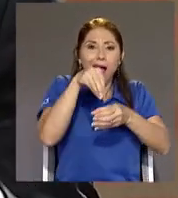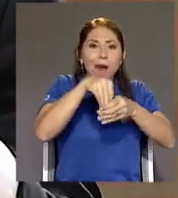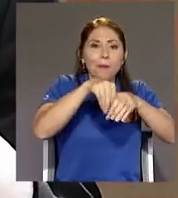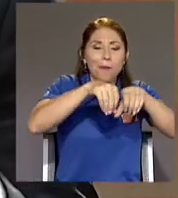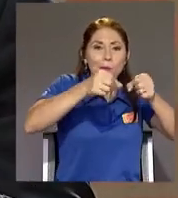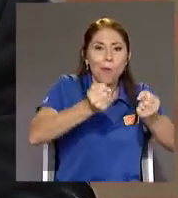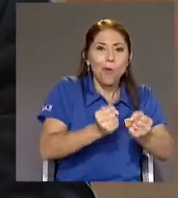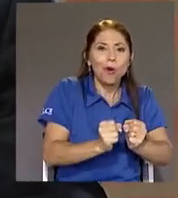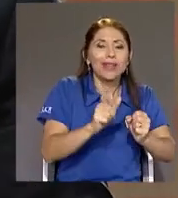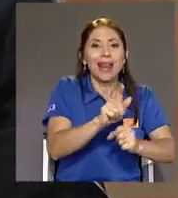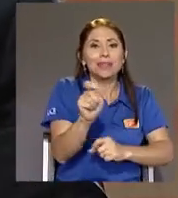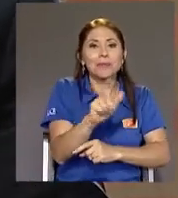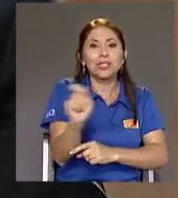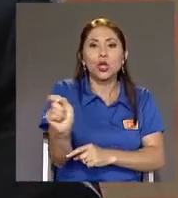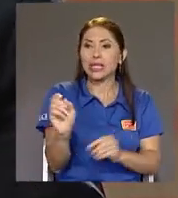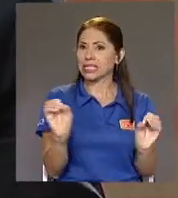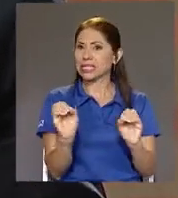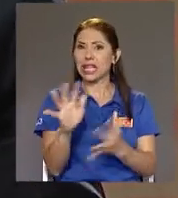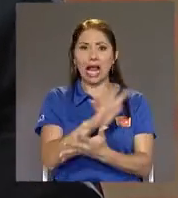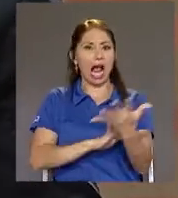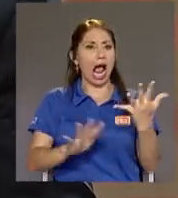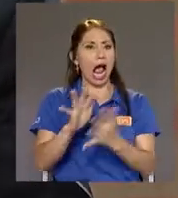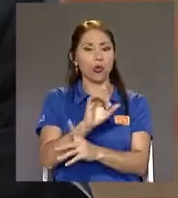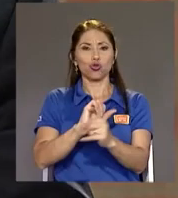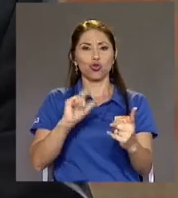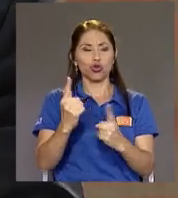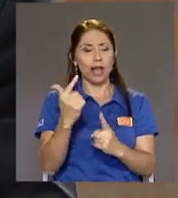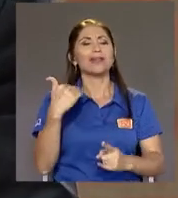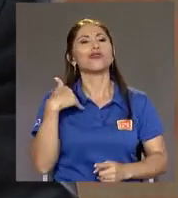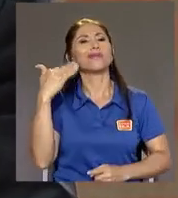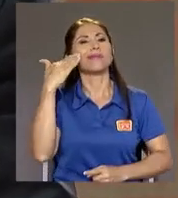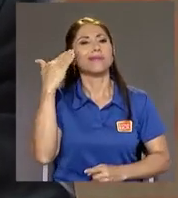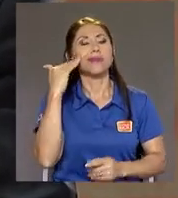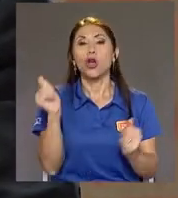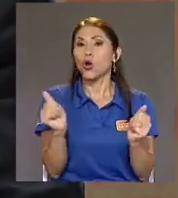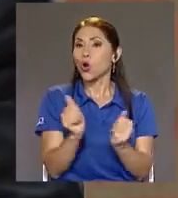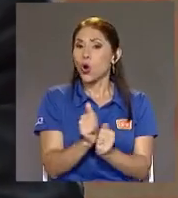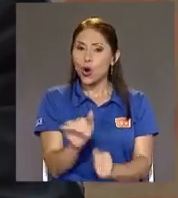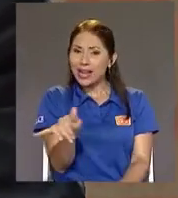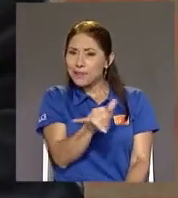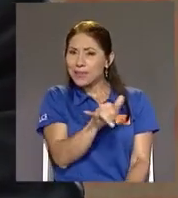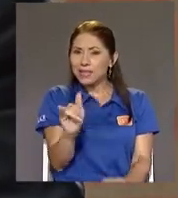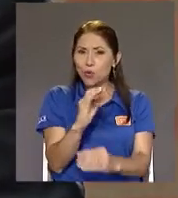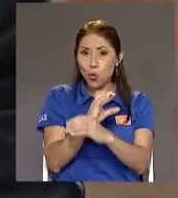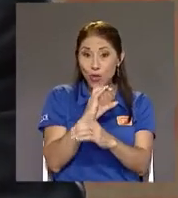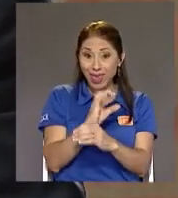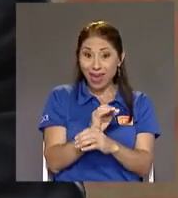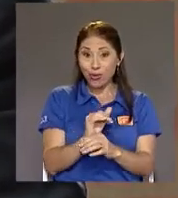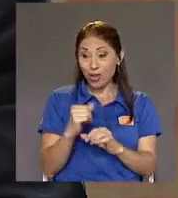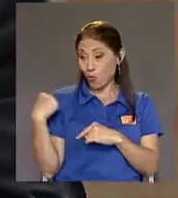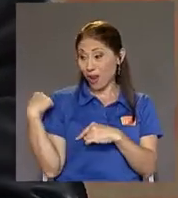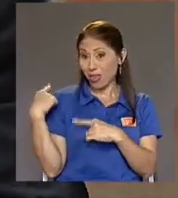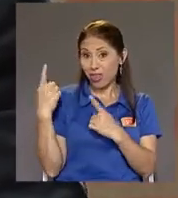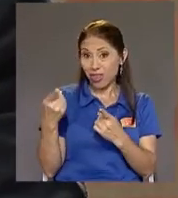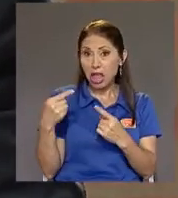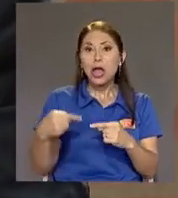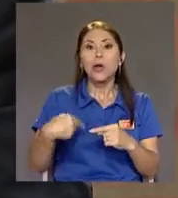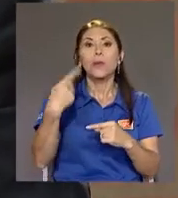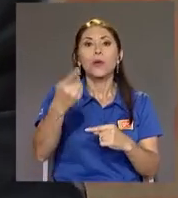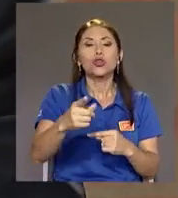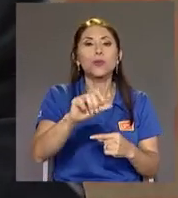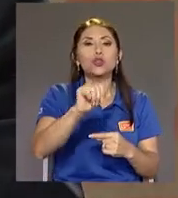caos social Ni nada Yo estoy firmemente convencido Que con el mismo cuidado Durante los próximos 10 o 15 años